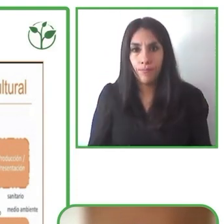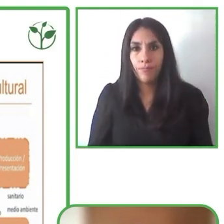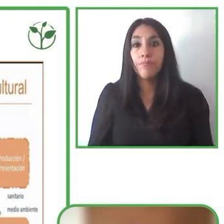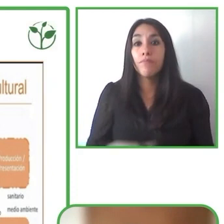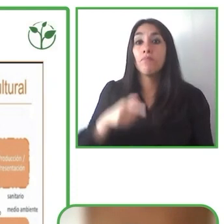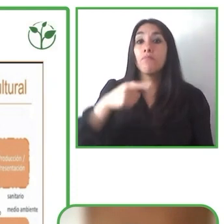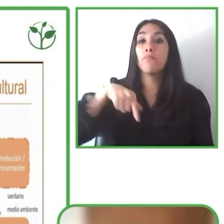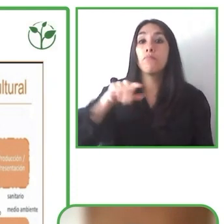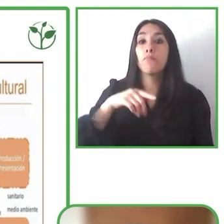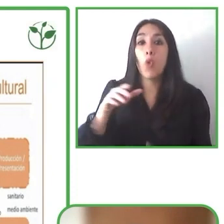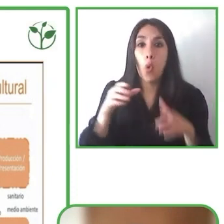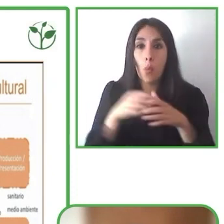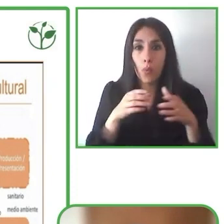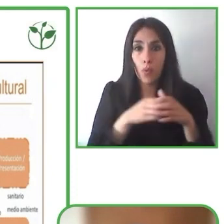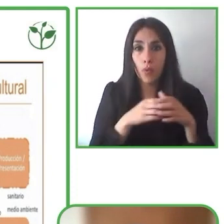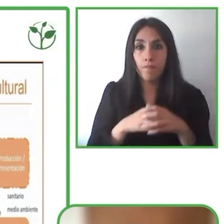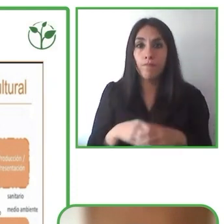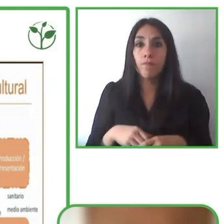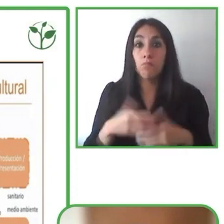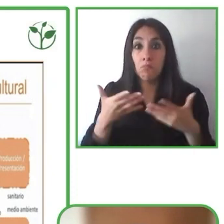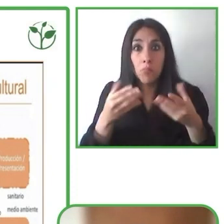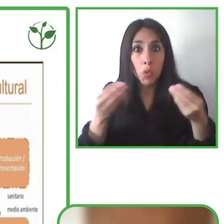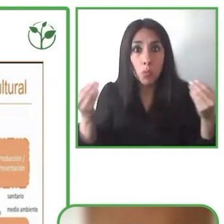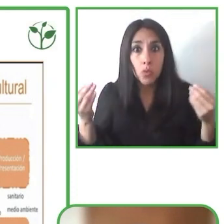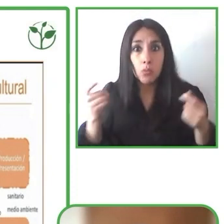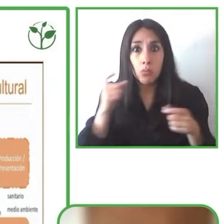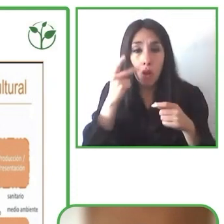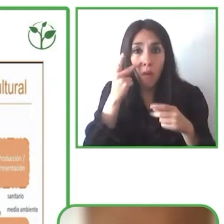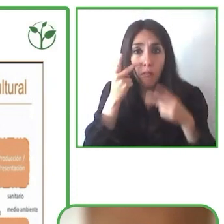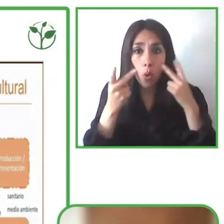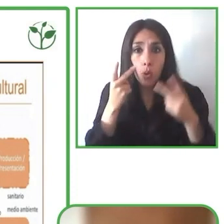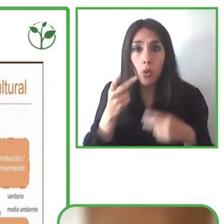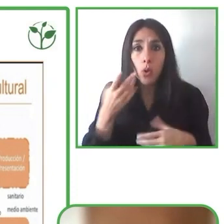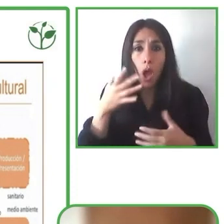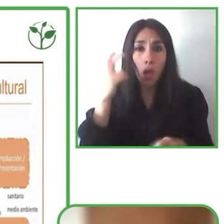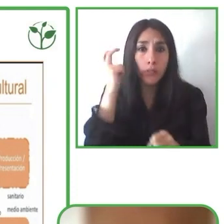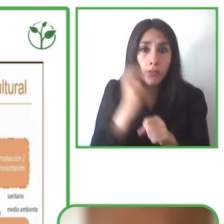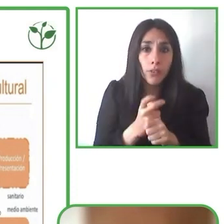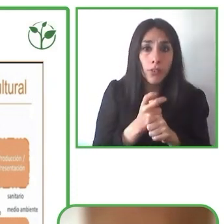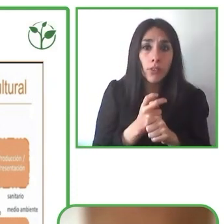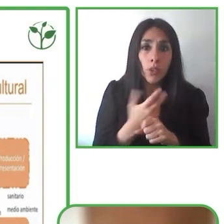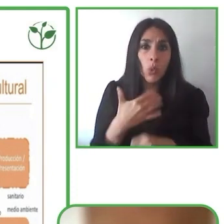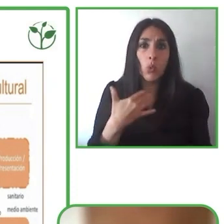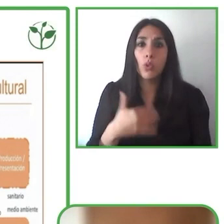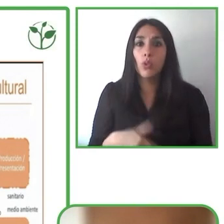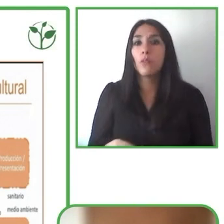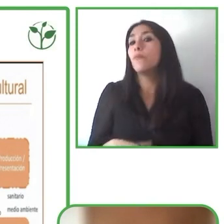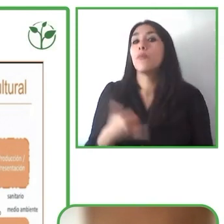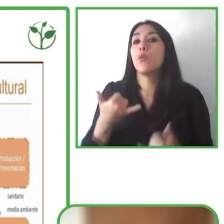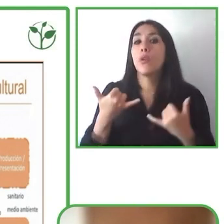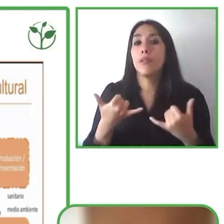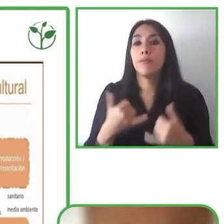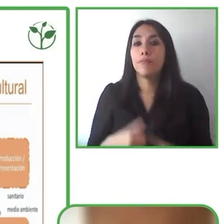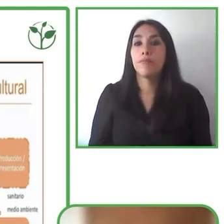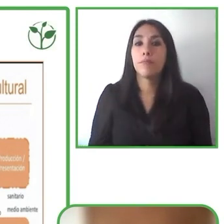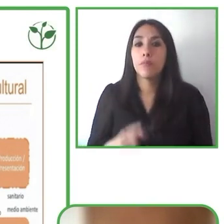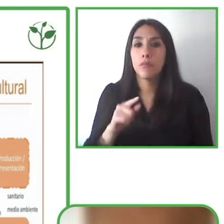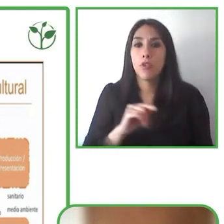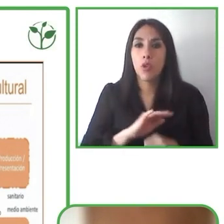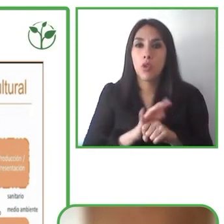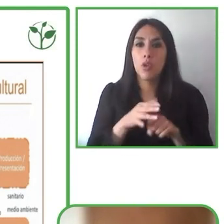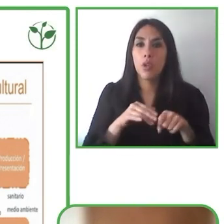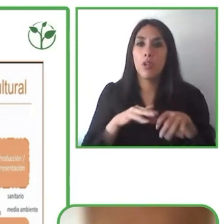vieron con dificultades importantes debido a la pandemia y por lo tanto fortalecer